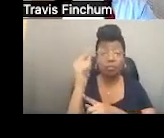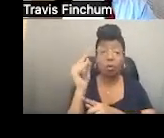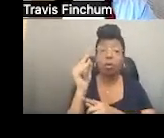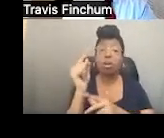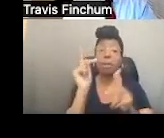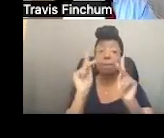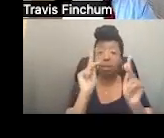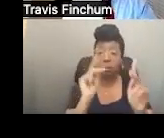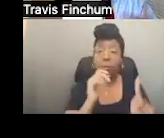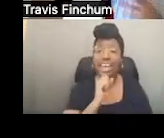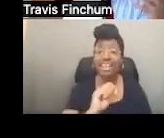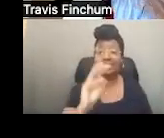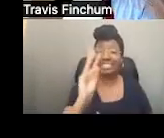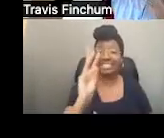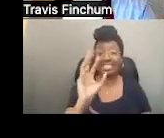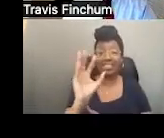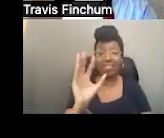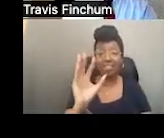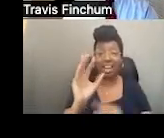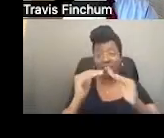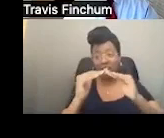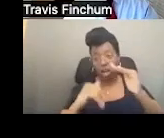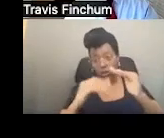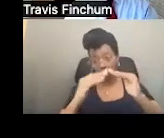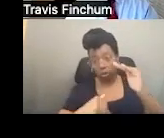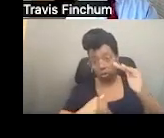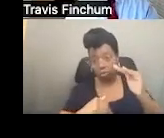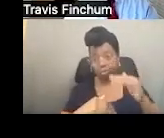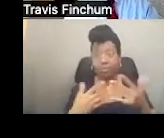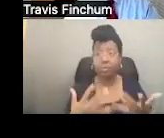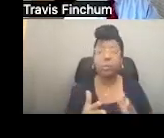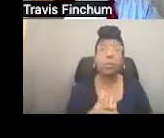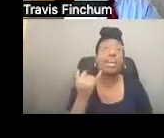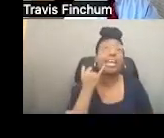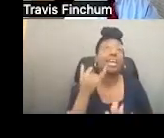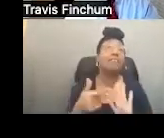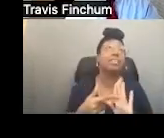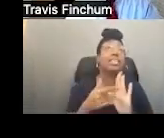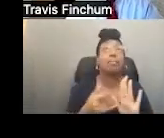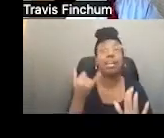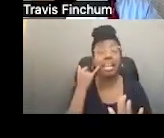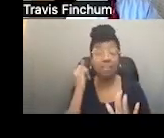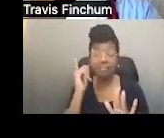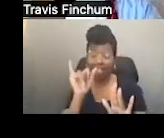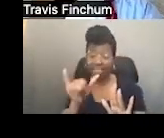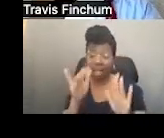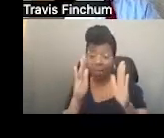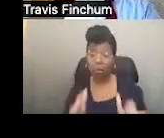una persona menor de 65 años. Los fondos están siendo protegidos. La persona, digamos que esta persona tenía un accidente